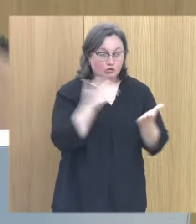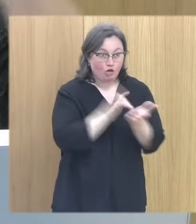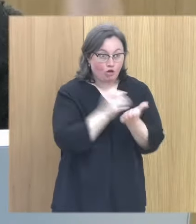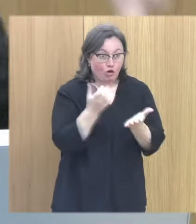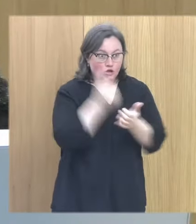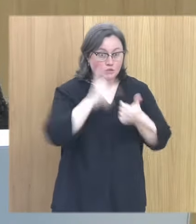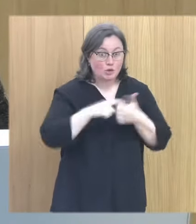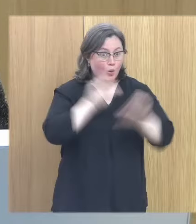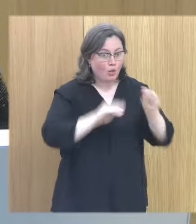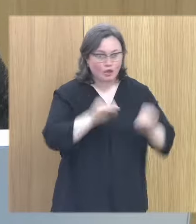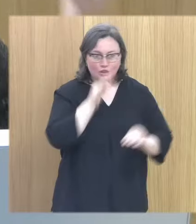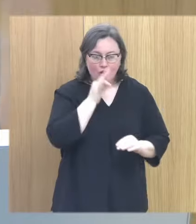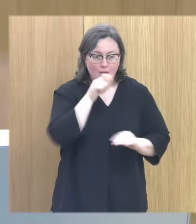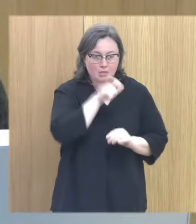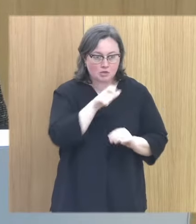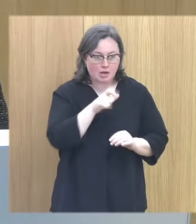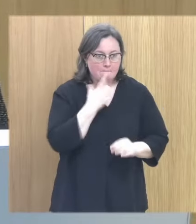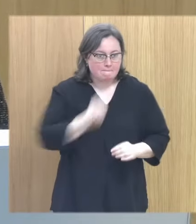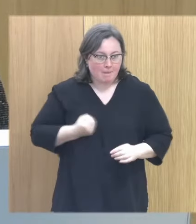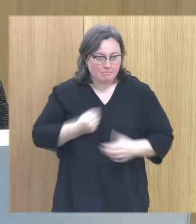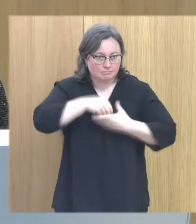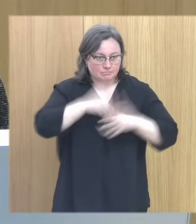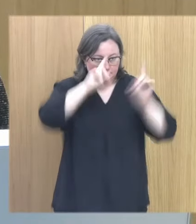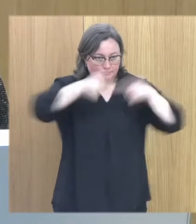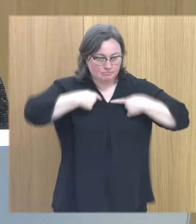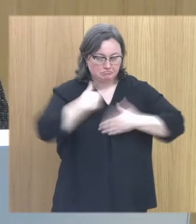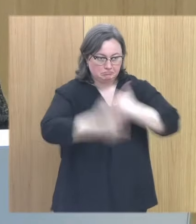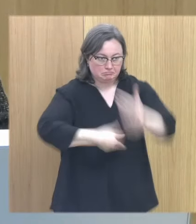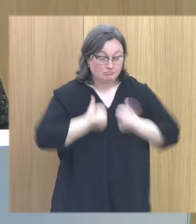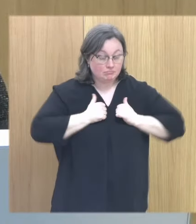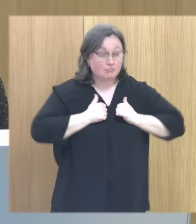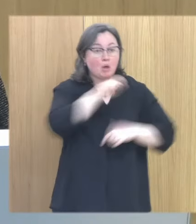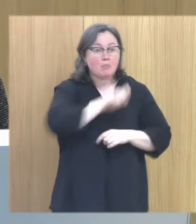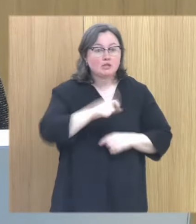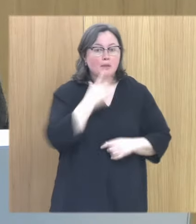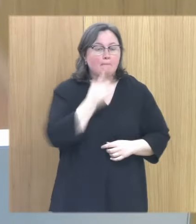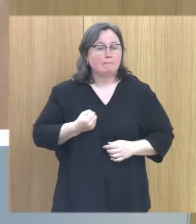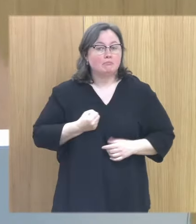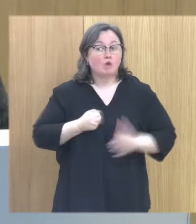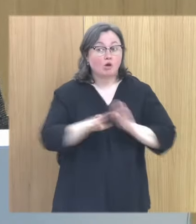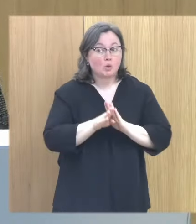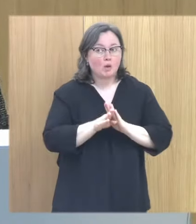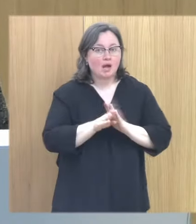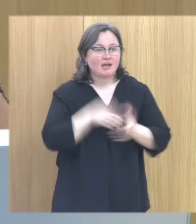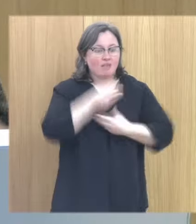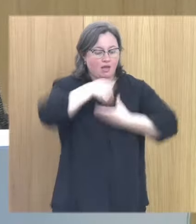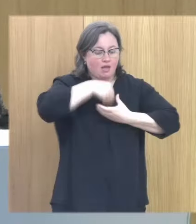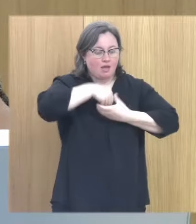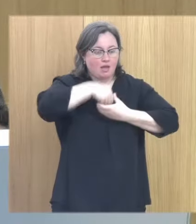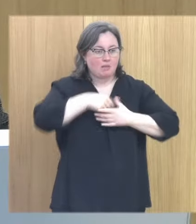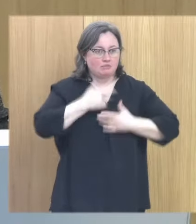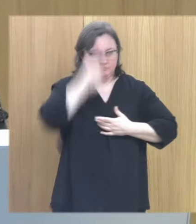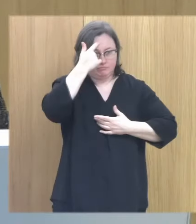como no se solucionó la gente aprendió a callarse y a buscarse la vida entonces la gente se queda callada internaliza para dentro y